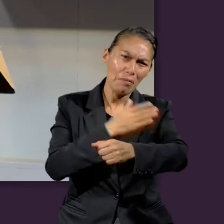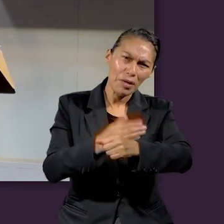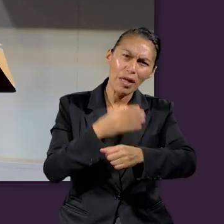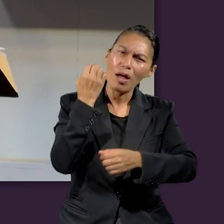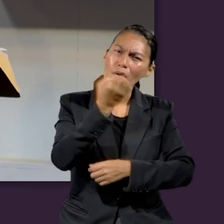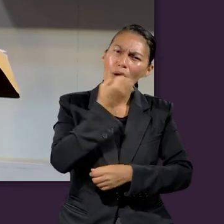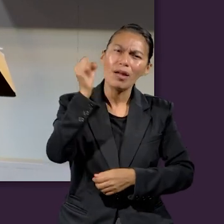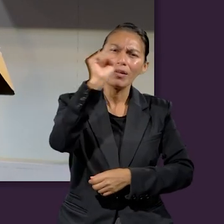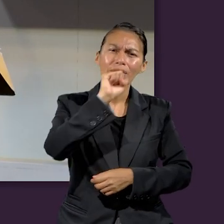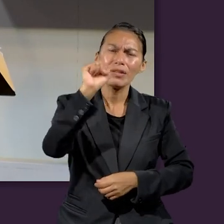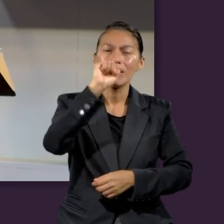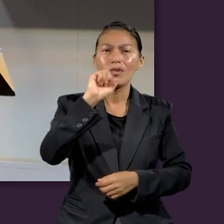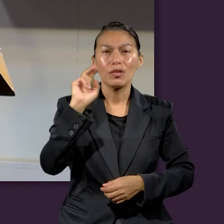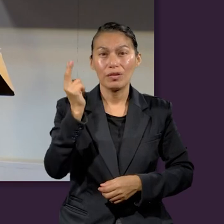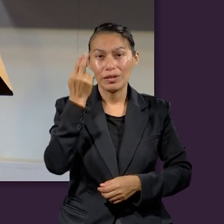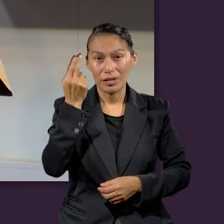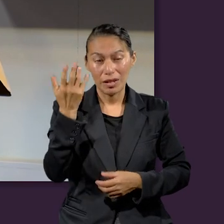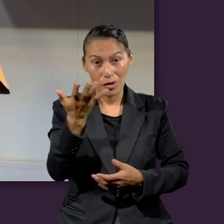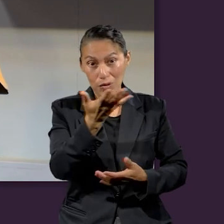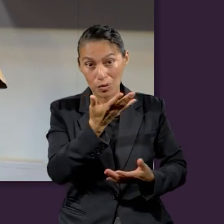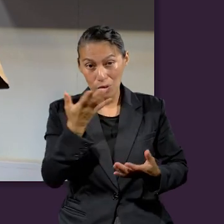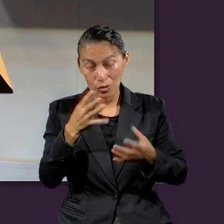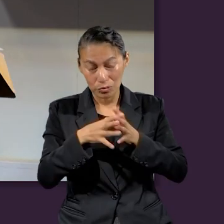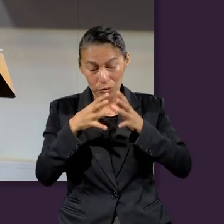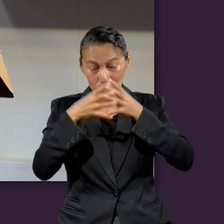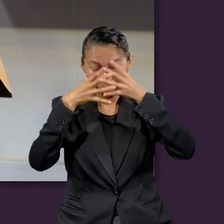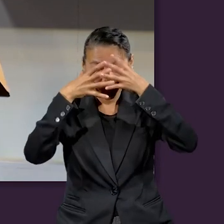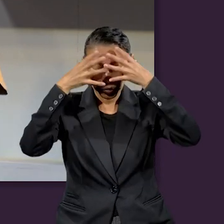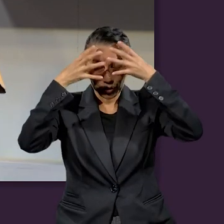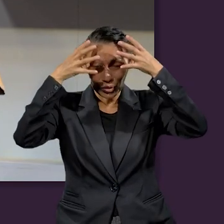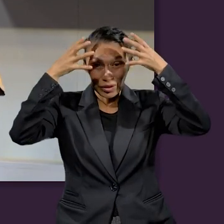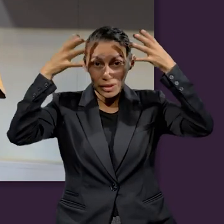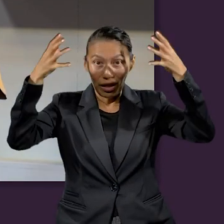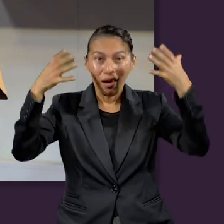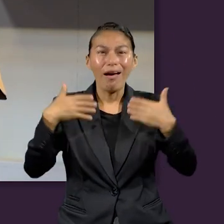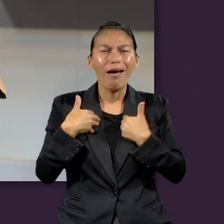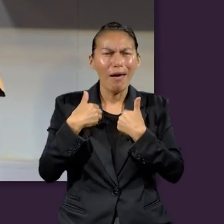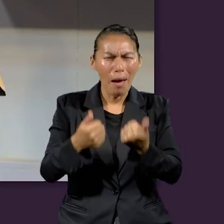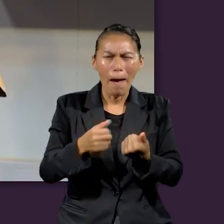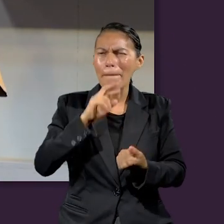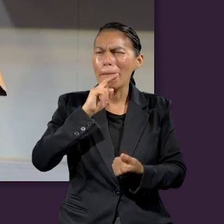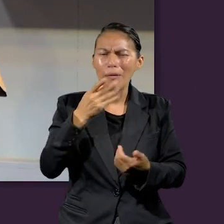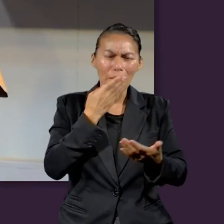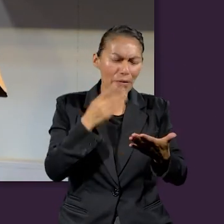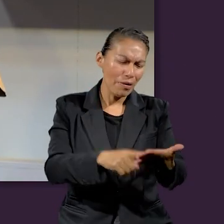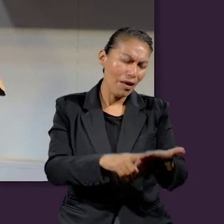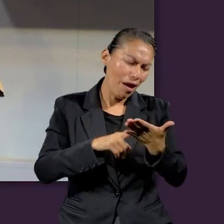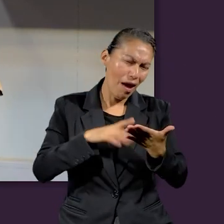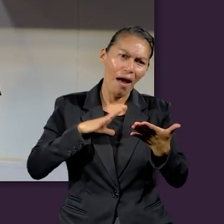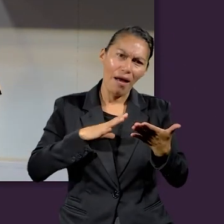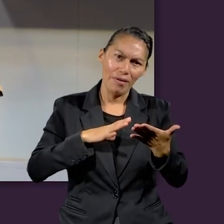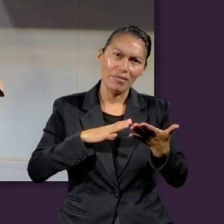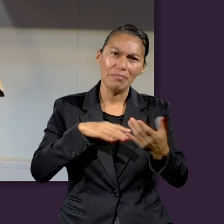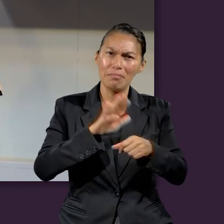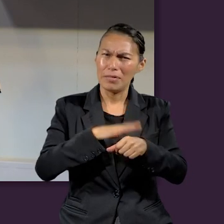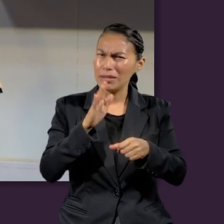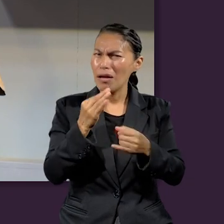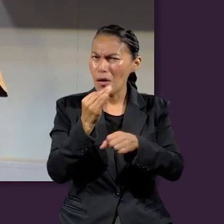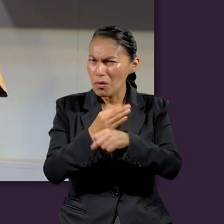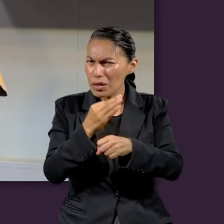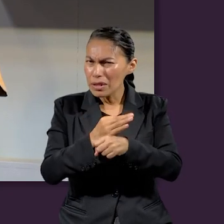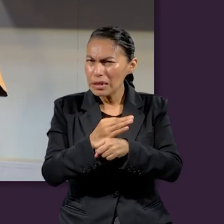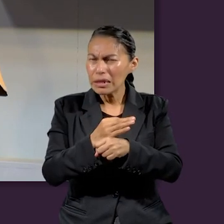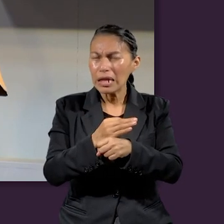en Escuela Sabática Universitaria, y que sigamos creciendo en el entendimiento de lo que la Biblia tiene para nosotros.